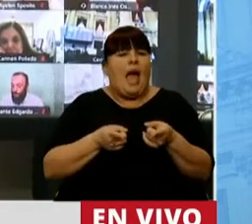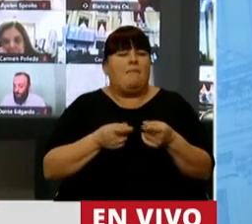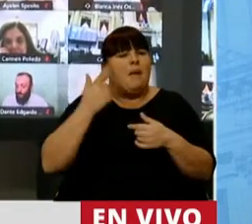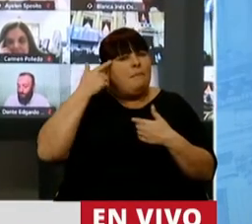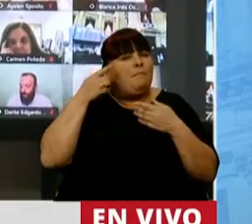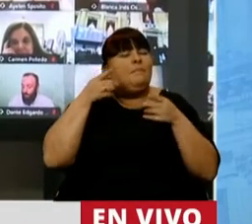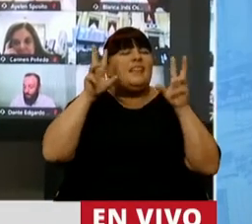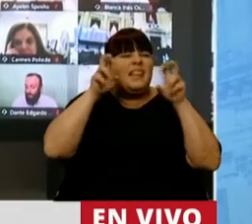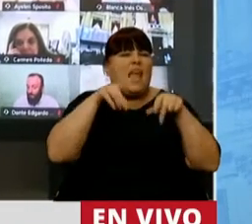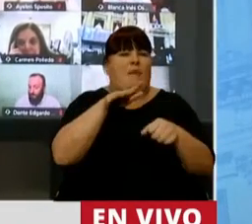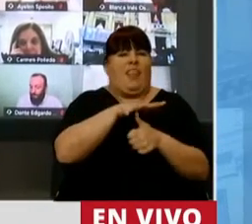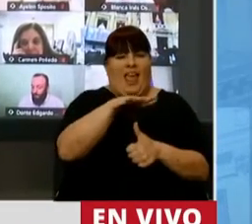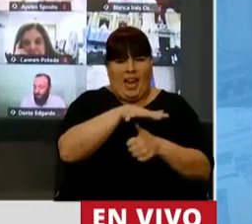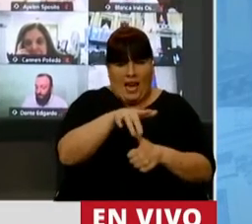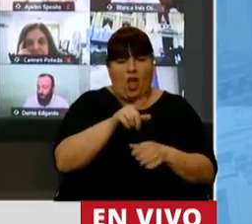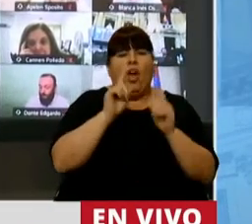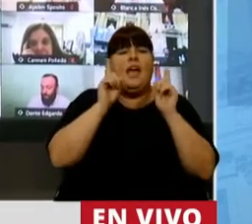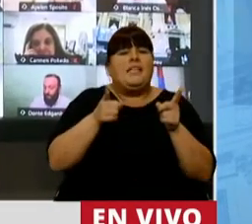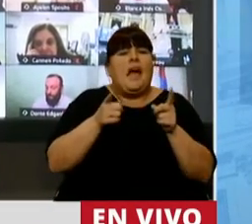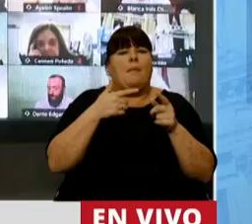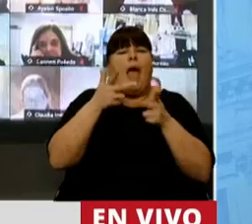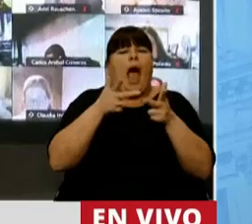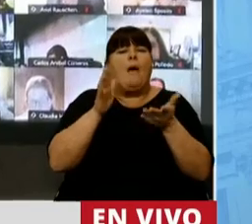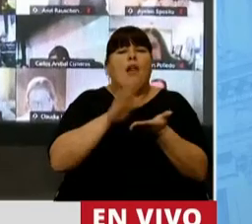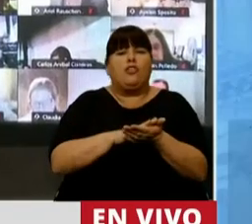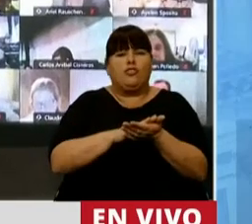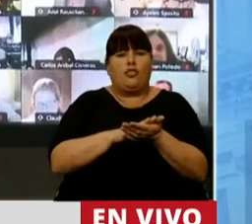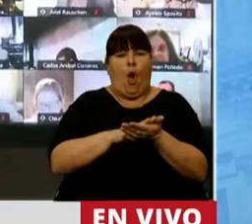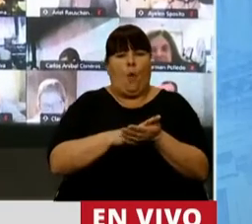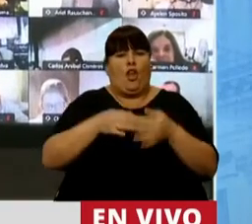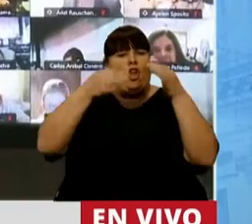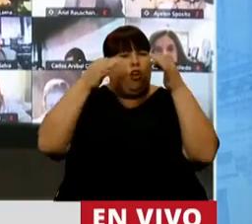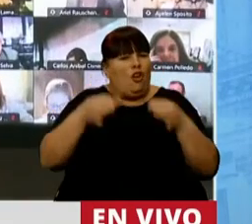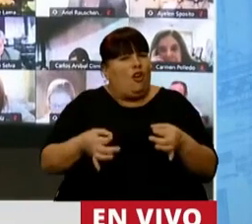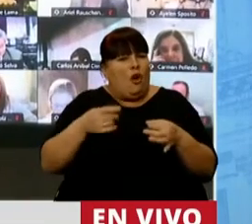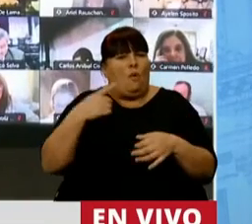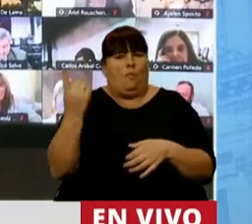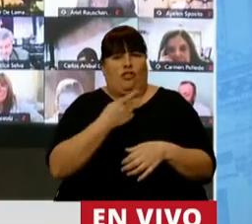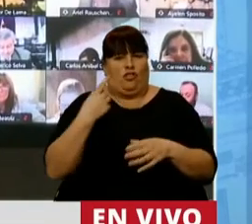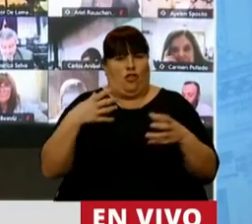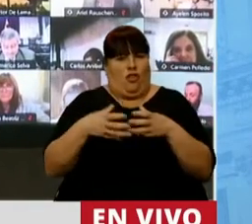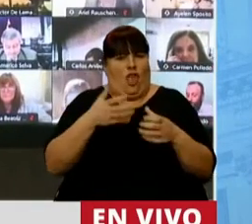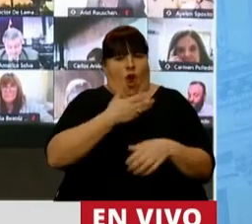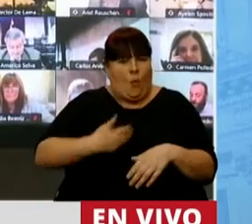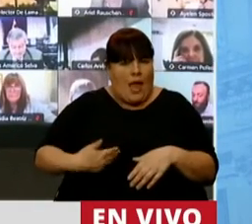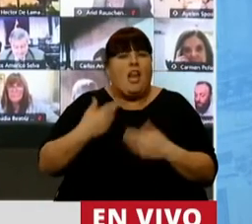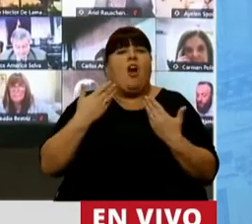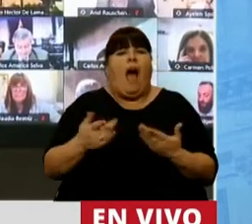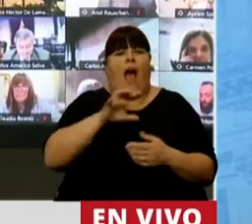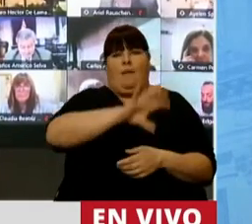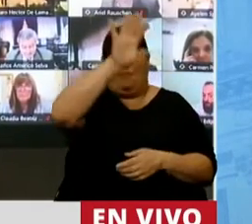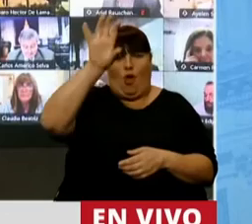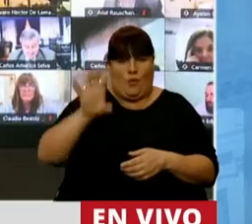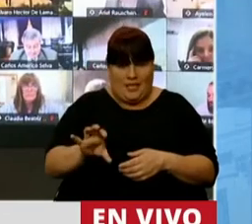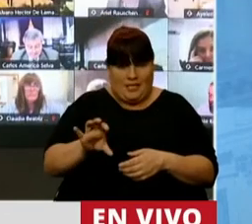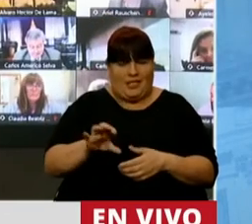con perspectiva de género. Pero más quiero hablar y detenerme en el compromiso de nuestro gobierno con las provincias,